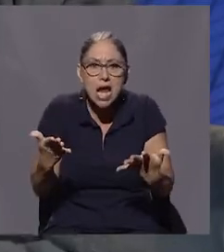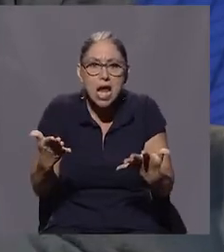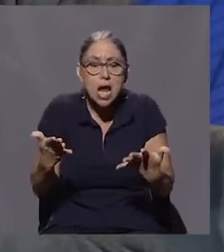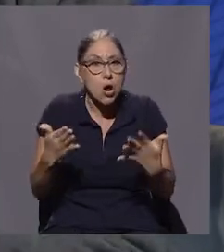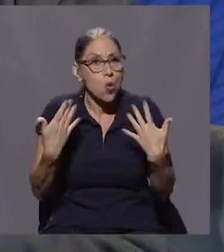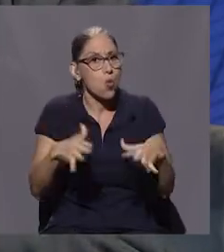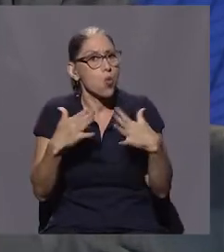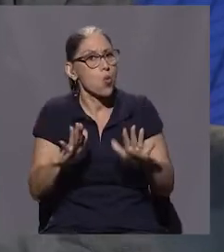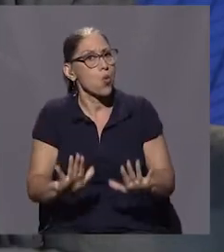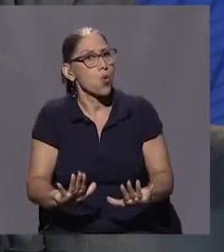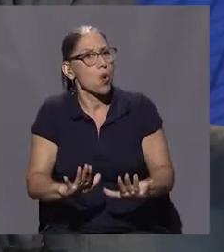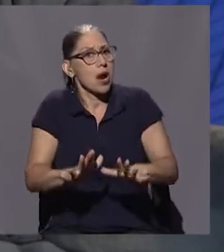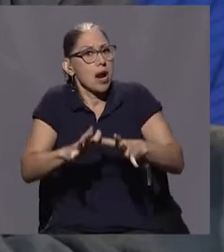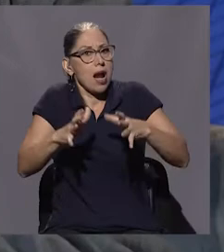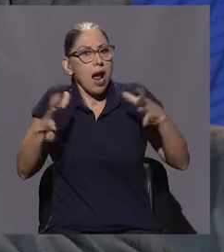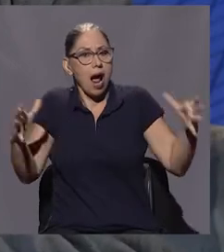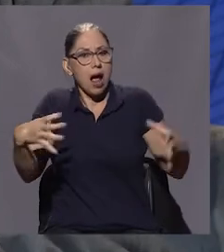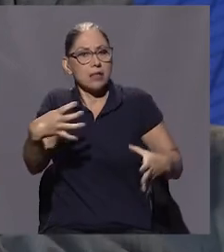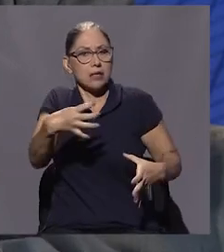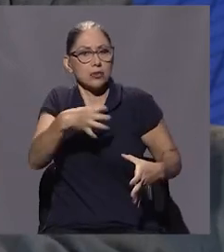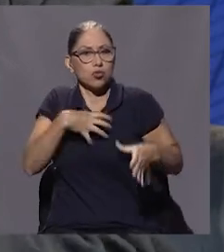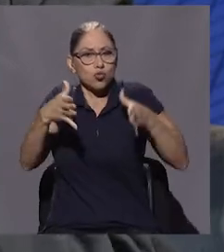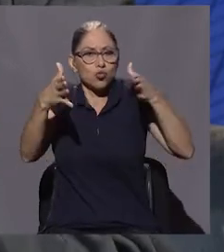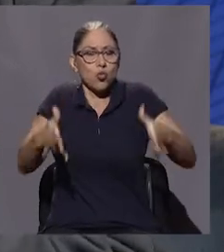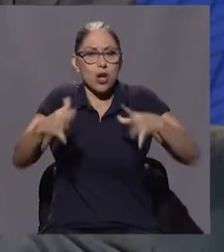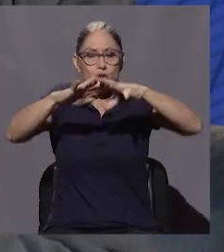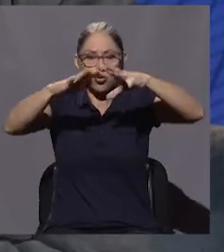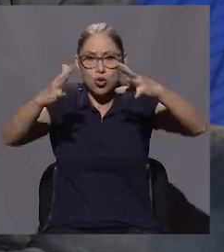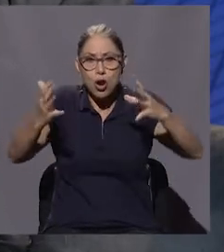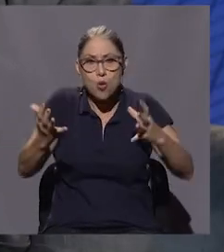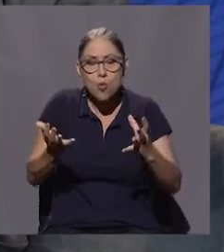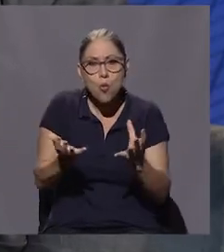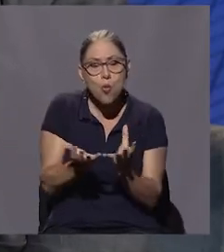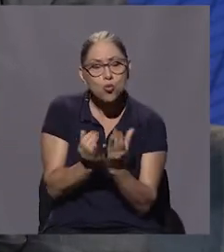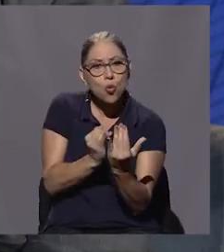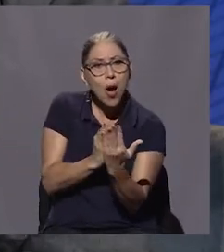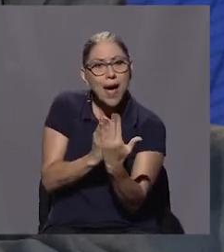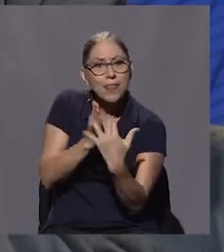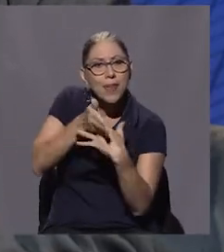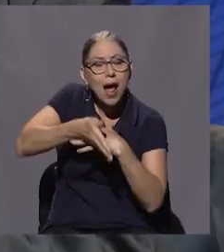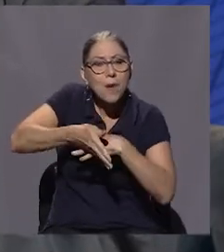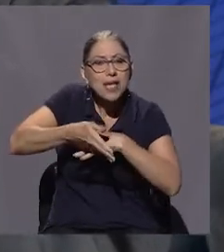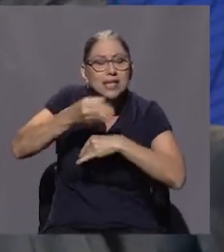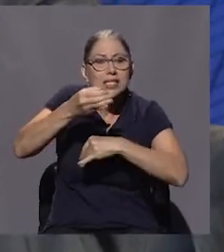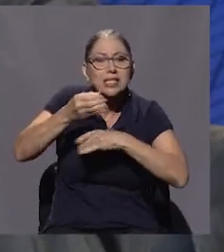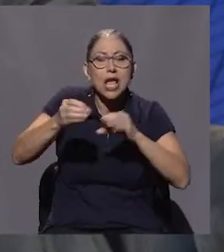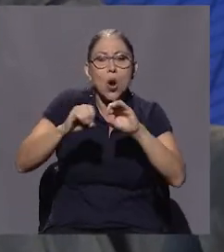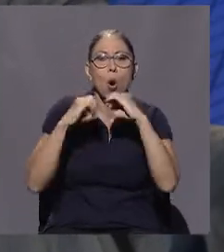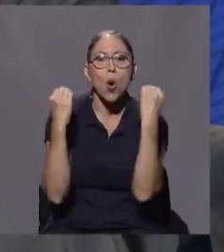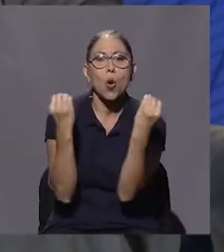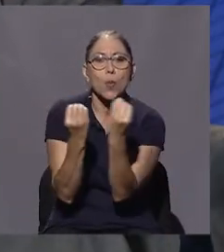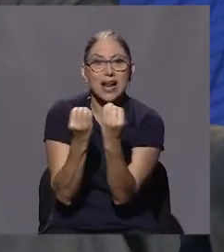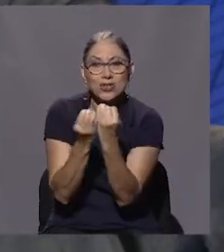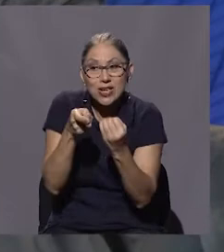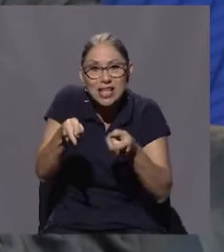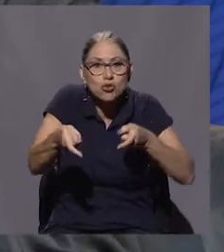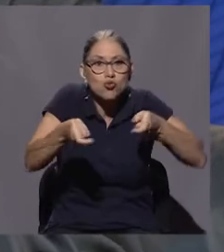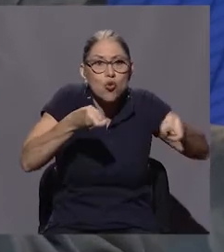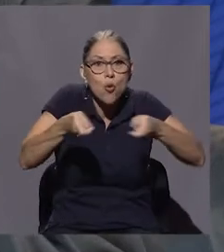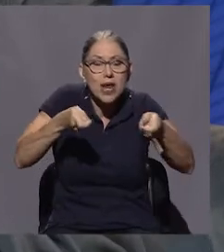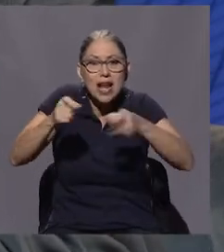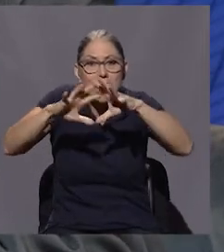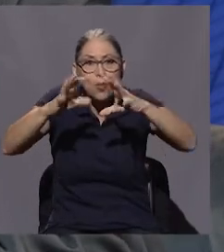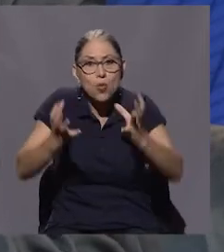del mundo a través de corporaciones que son realmente las que gobiernan el mundo. Hace unos días vimos el espectáculo